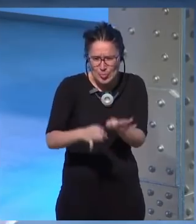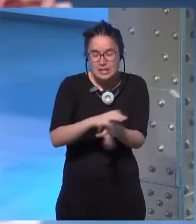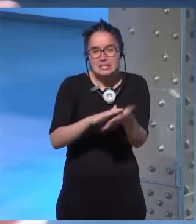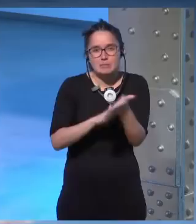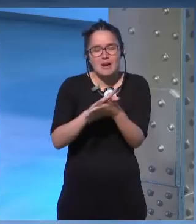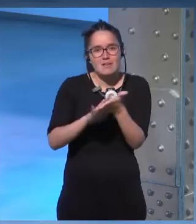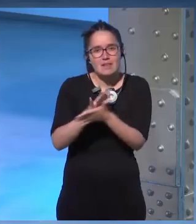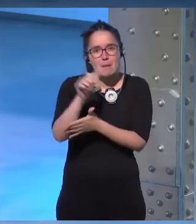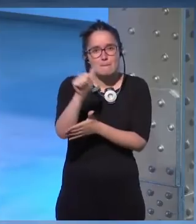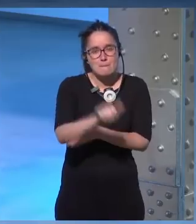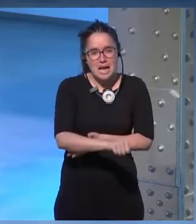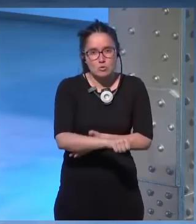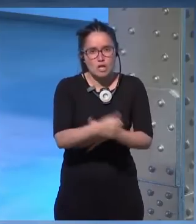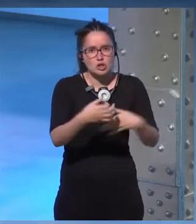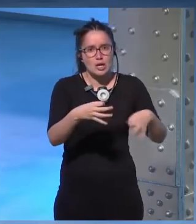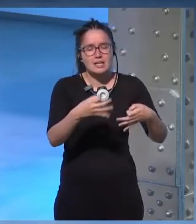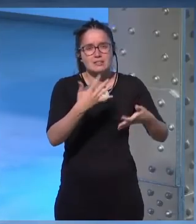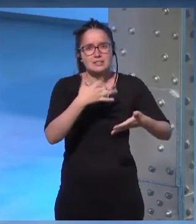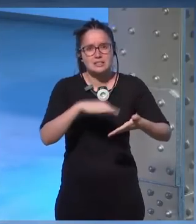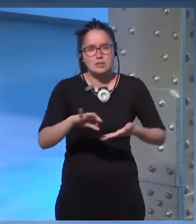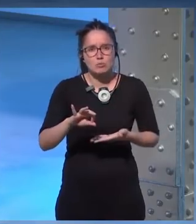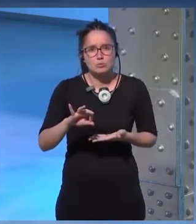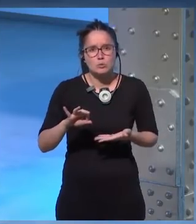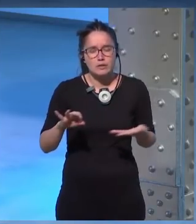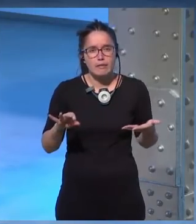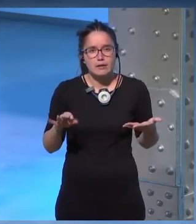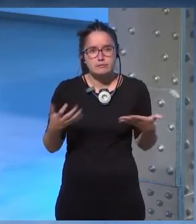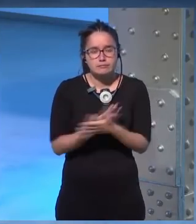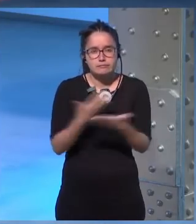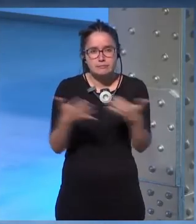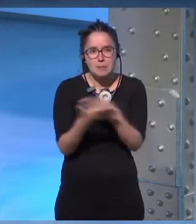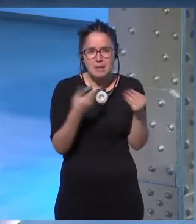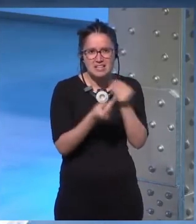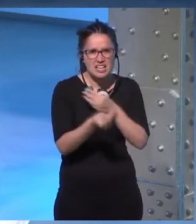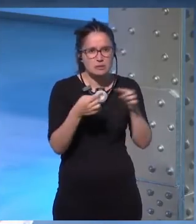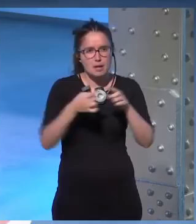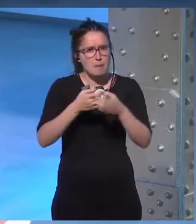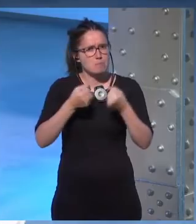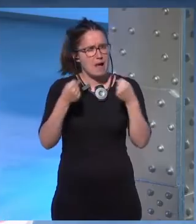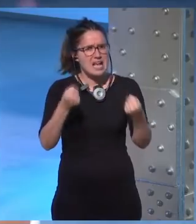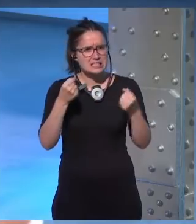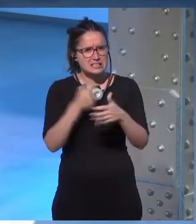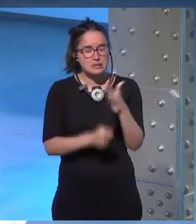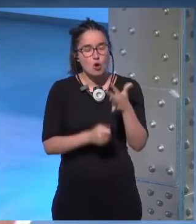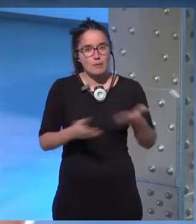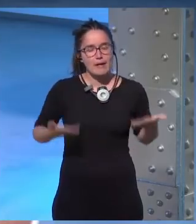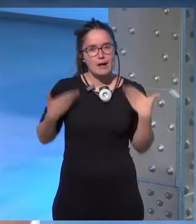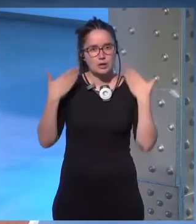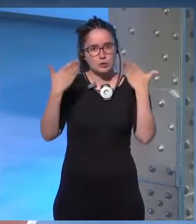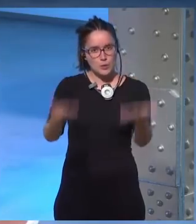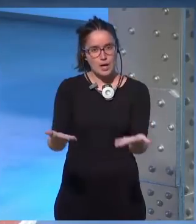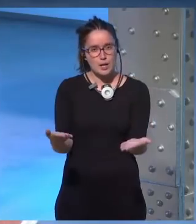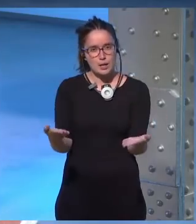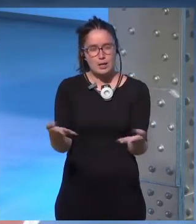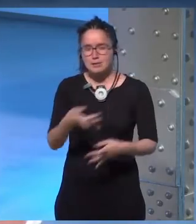hablaba de películas orgánicas que se pueden intercalar en materiales para hacerlos más resistentes o para ayudar a que sean